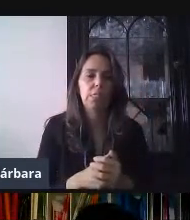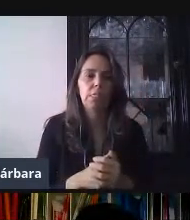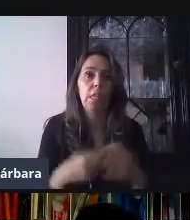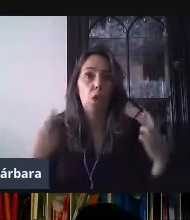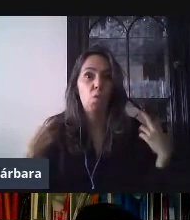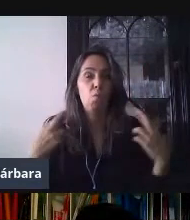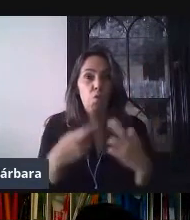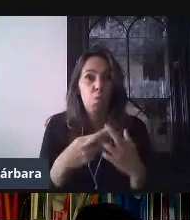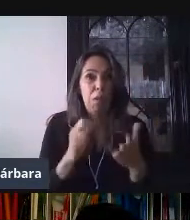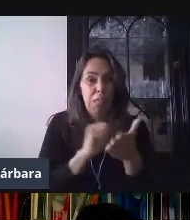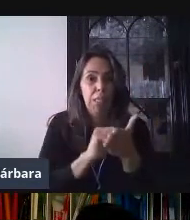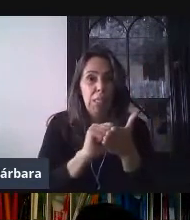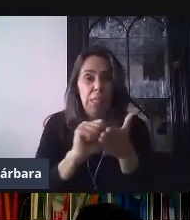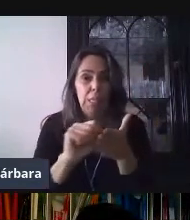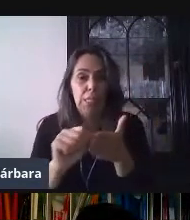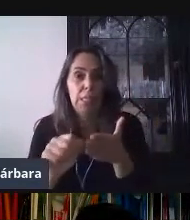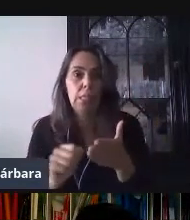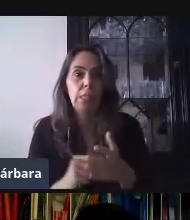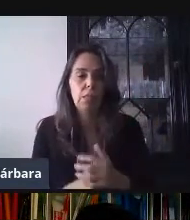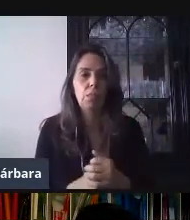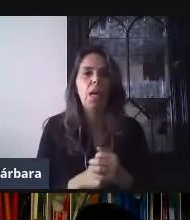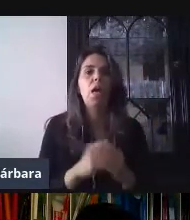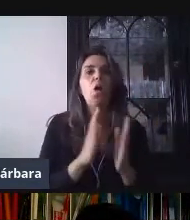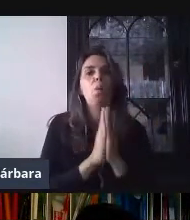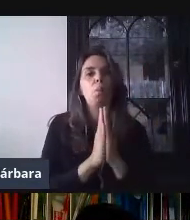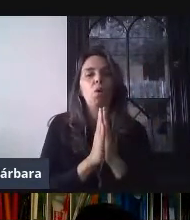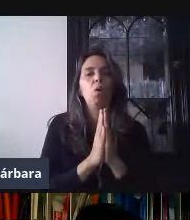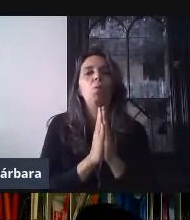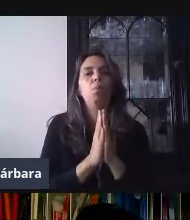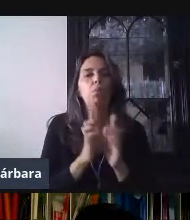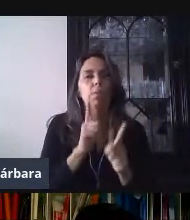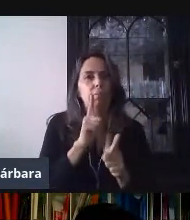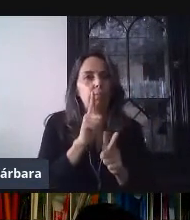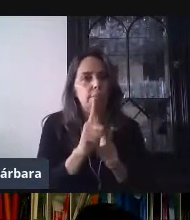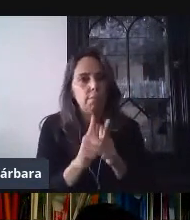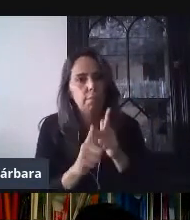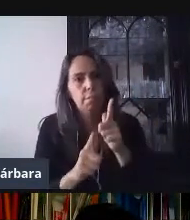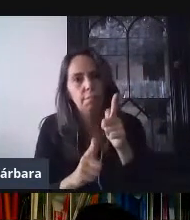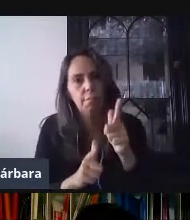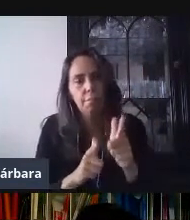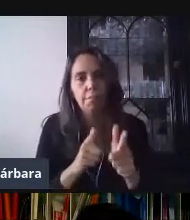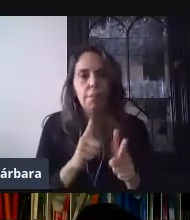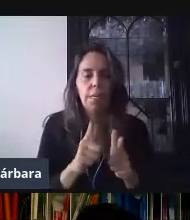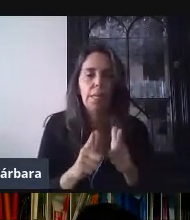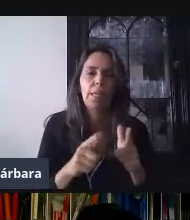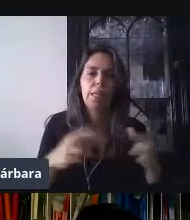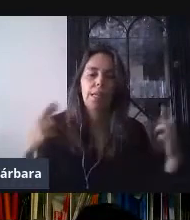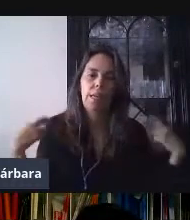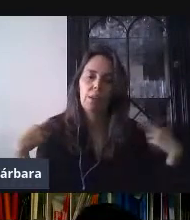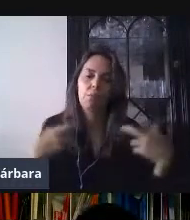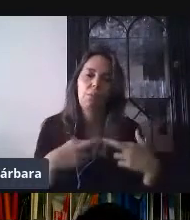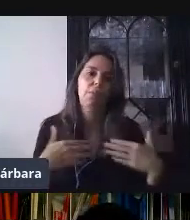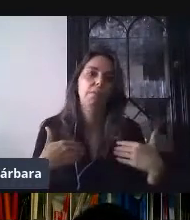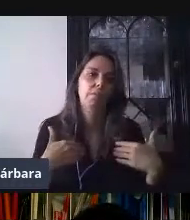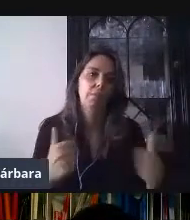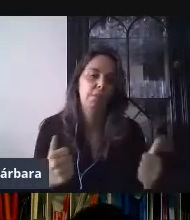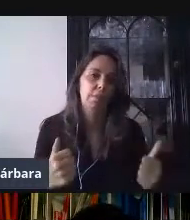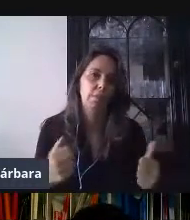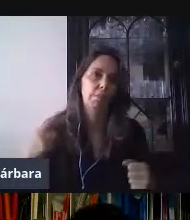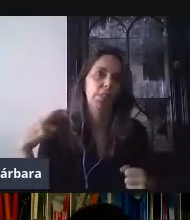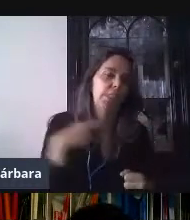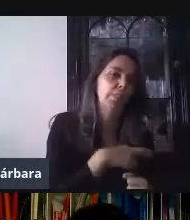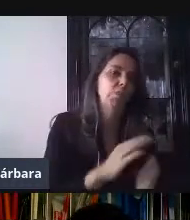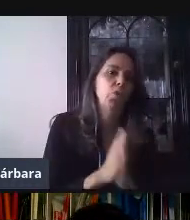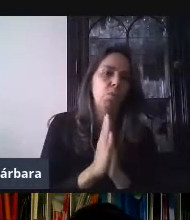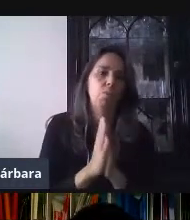escribiendo, ¿no?, lo que estás comentando. Si podemos ir un poco más despacio para que de esa forma ellos puedan entender bien la idea. Maestras, maestros, todo esto ahorita,